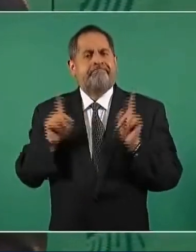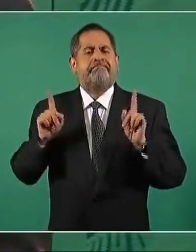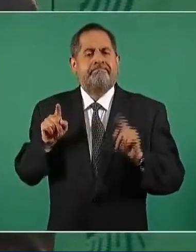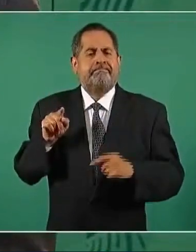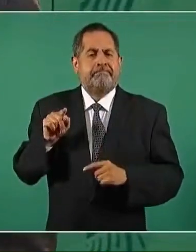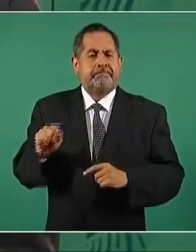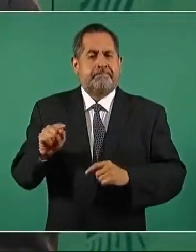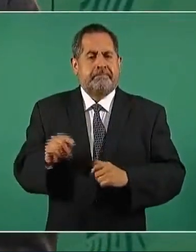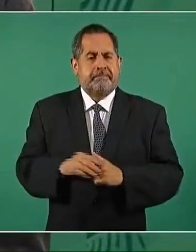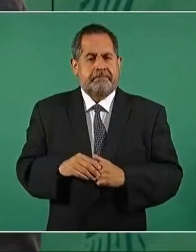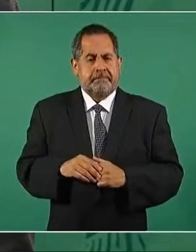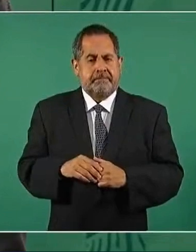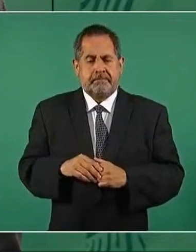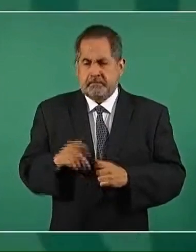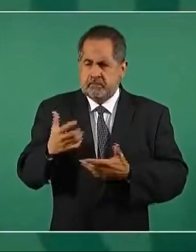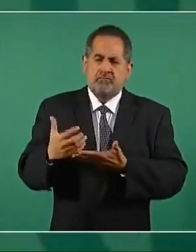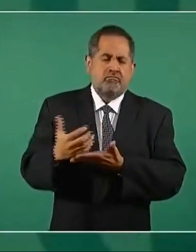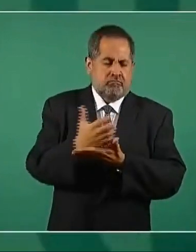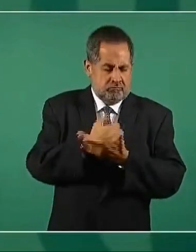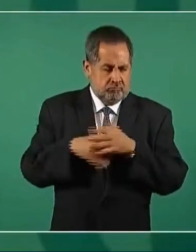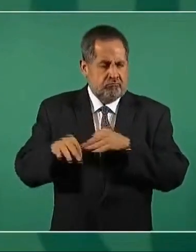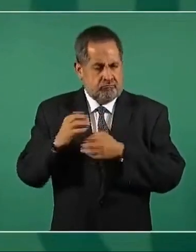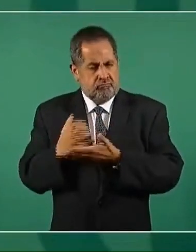con ingresos,